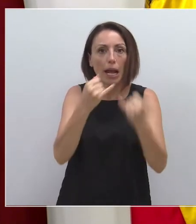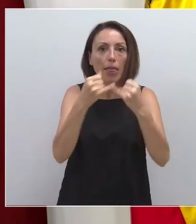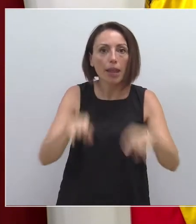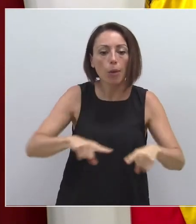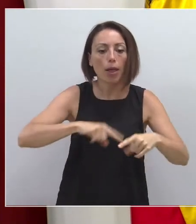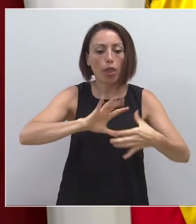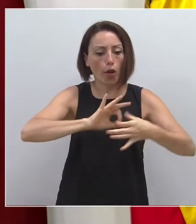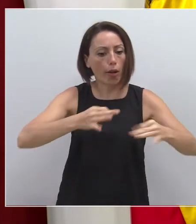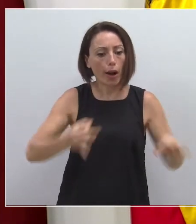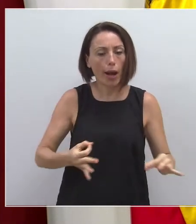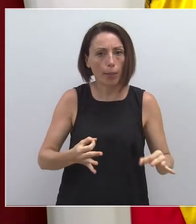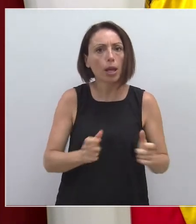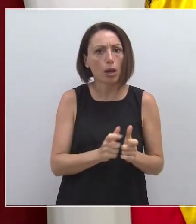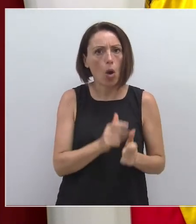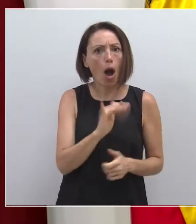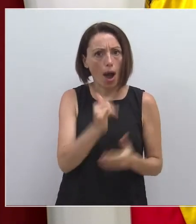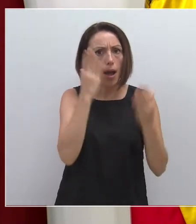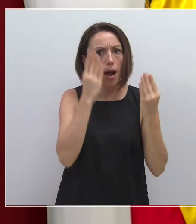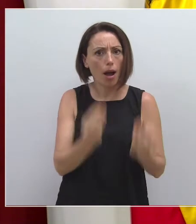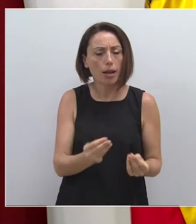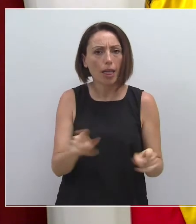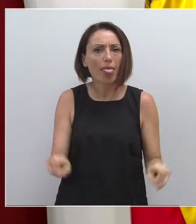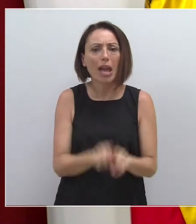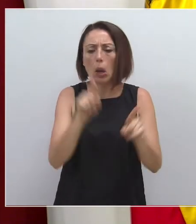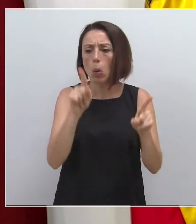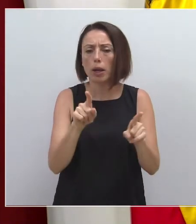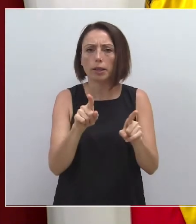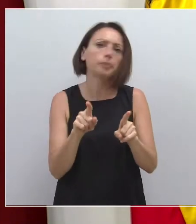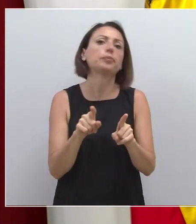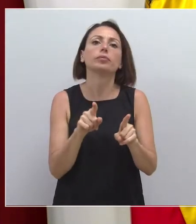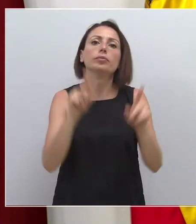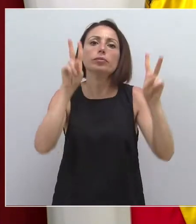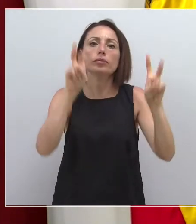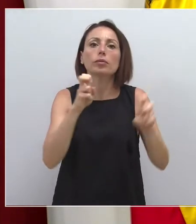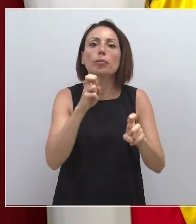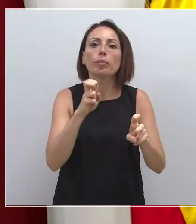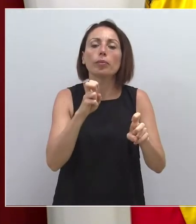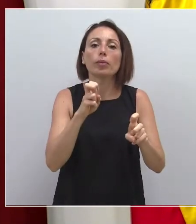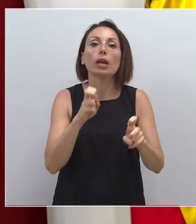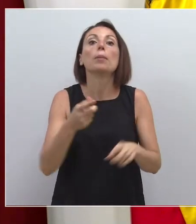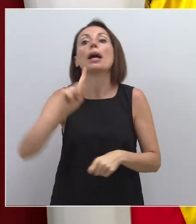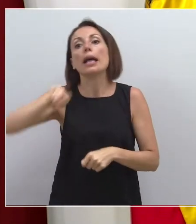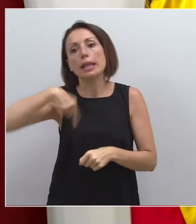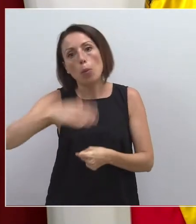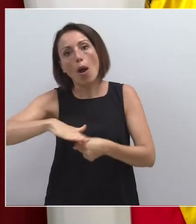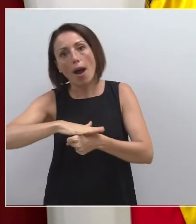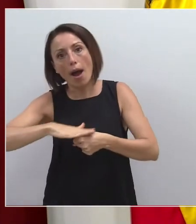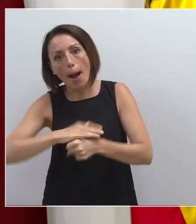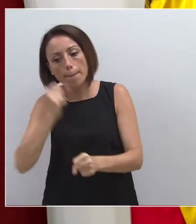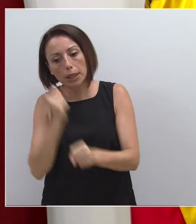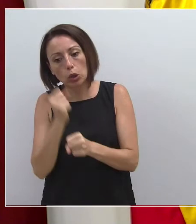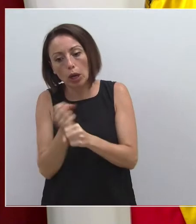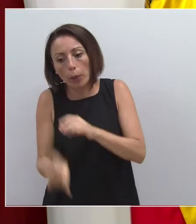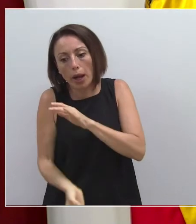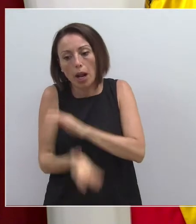amigos, son muy elevados, con independencia de que puedan aparecer casos en el ámbito laboral, en el ámbito